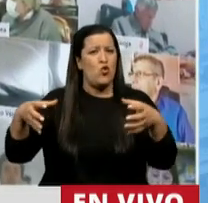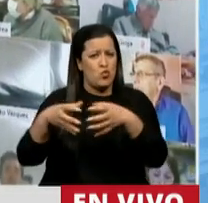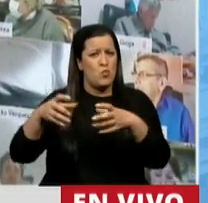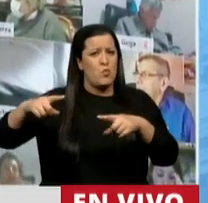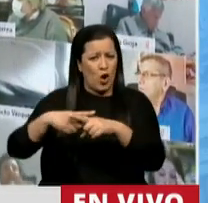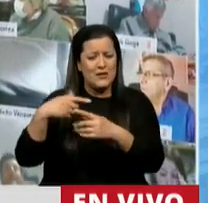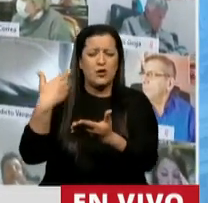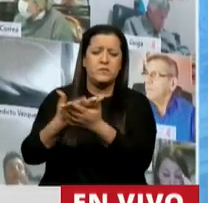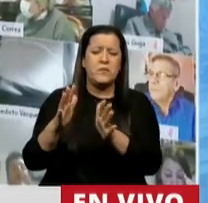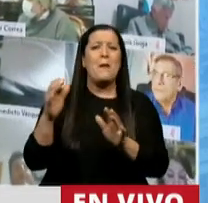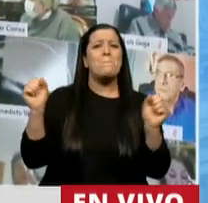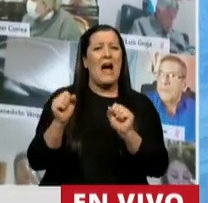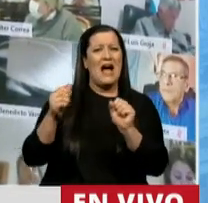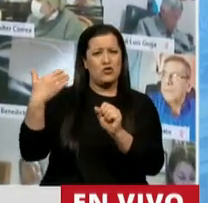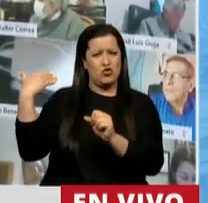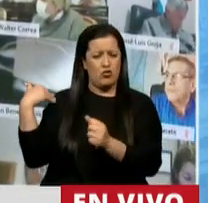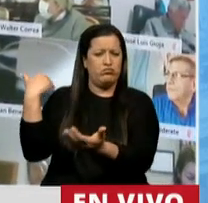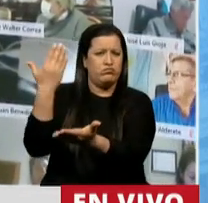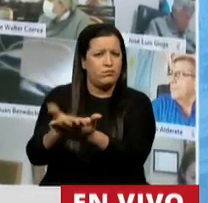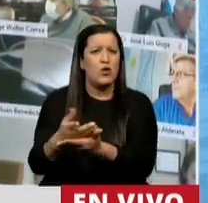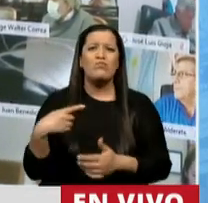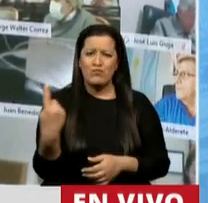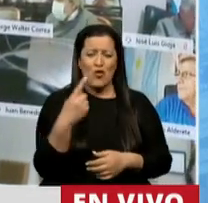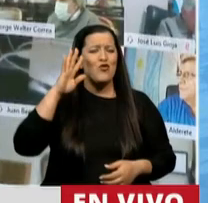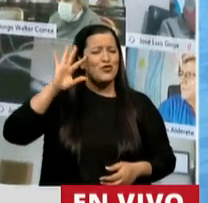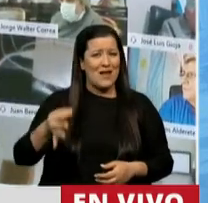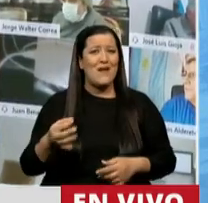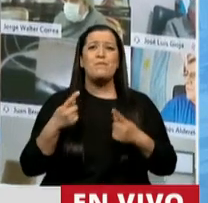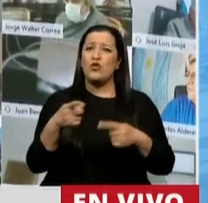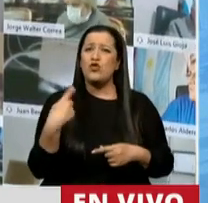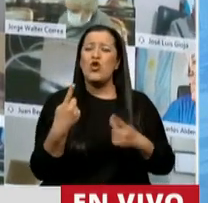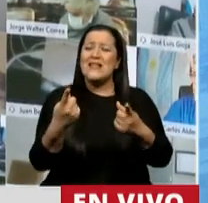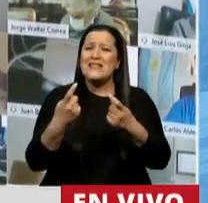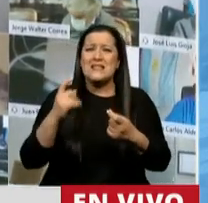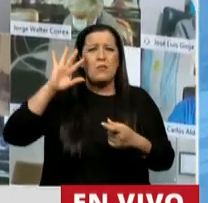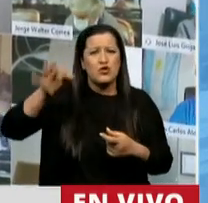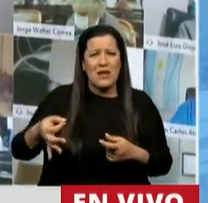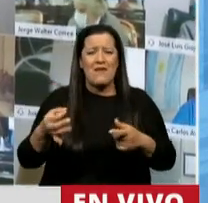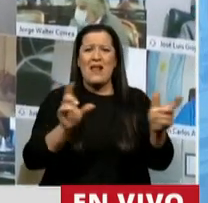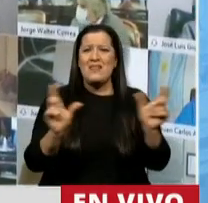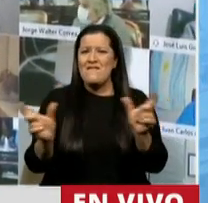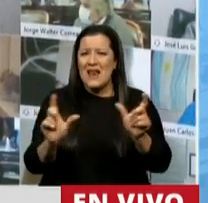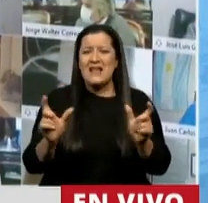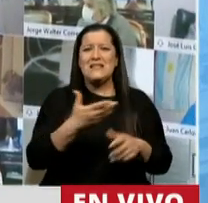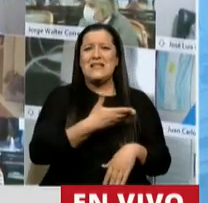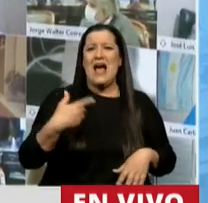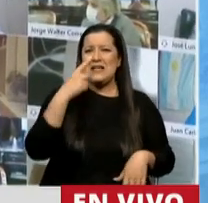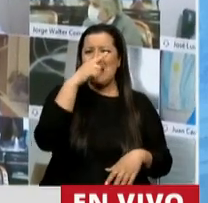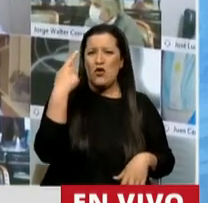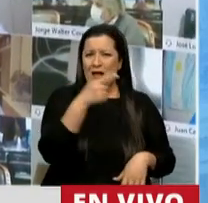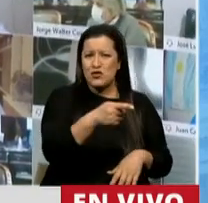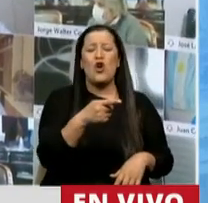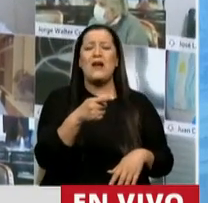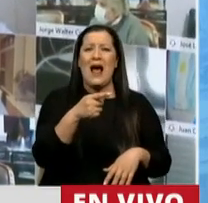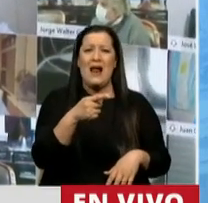el mes de mayo porque entendemos que es necesario diferenciar con el Estado Nacional en contextos particulares brindando una